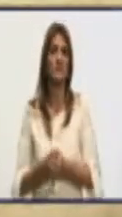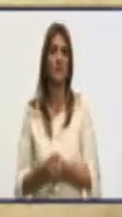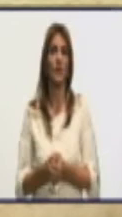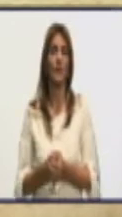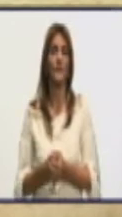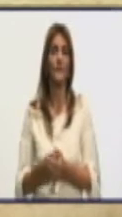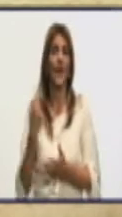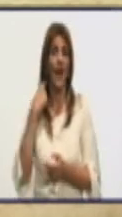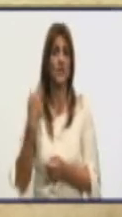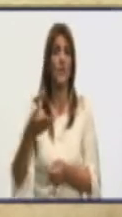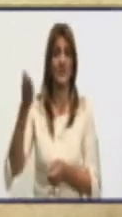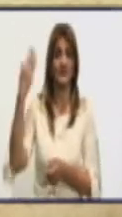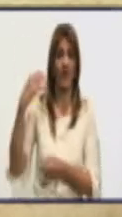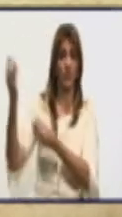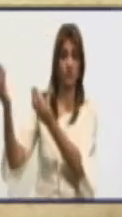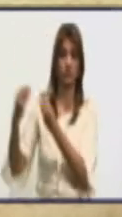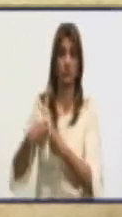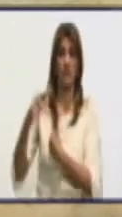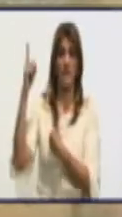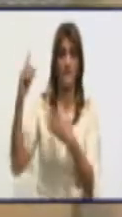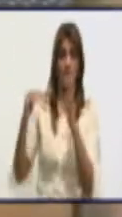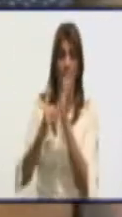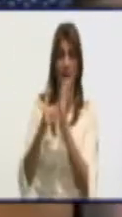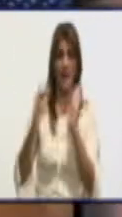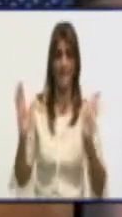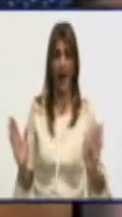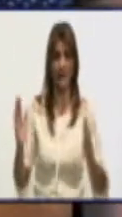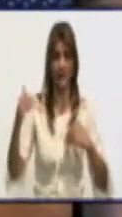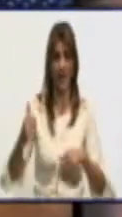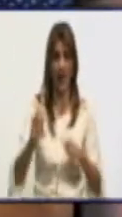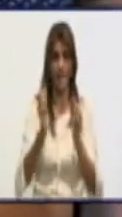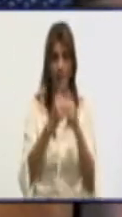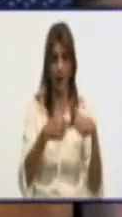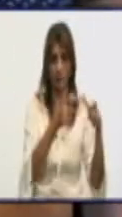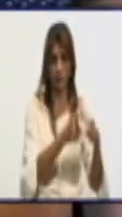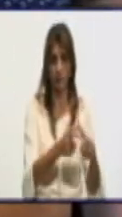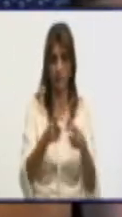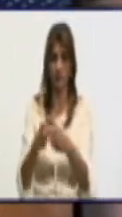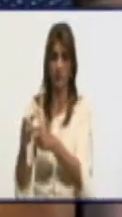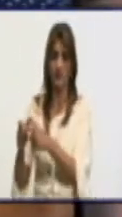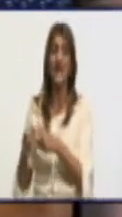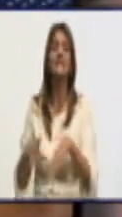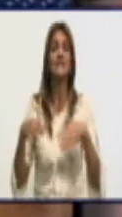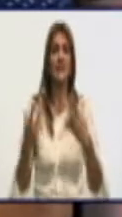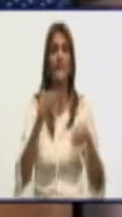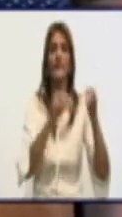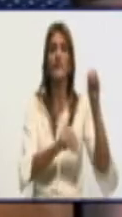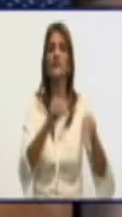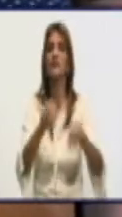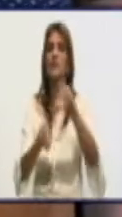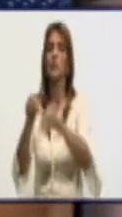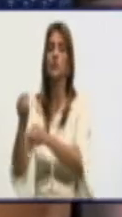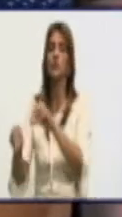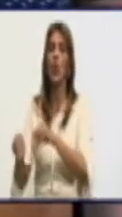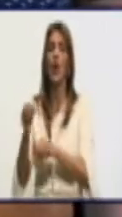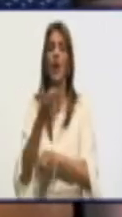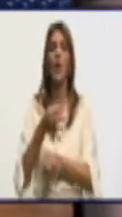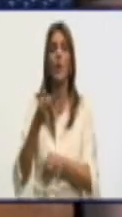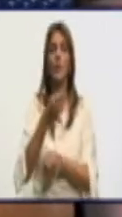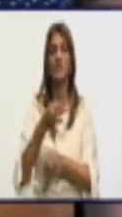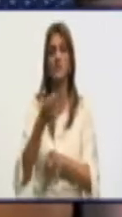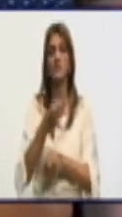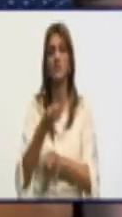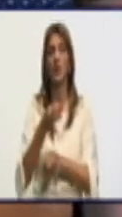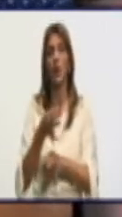mil bandejas por el ministerio, y se distribuyó en los municipios, en la panadería, donde habían mayores problemas.